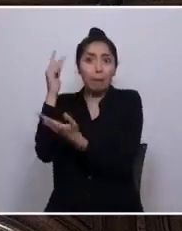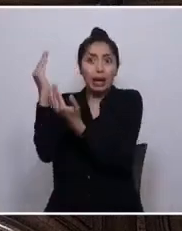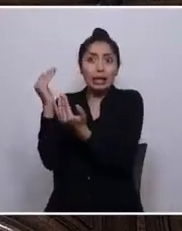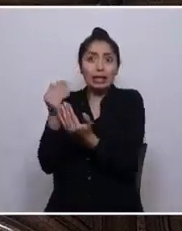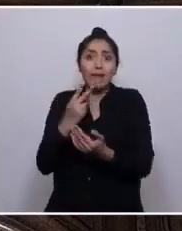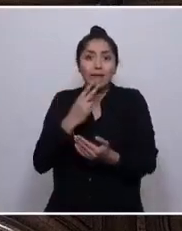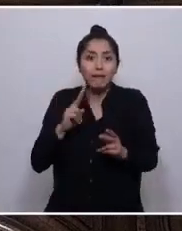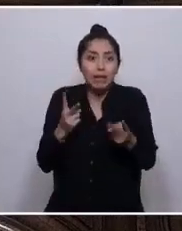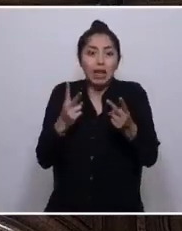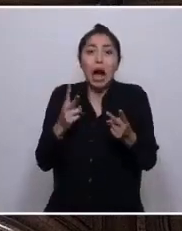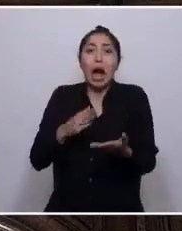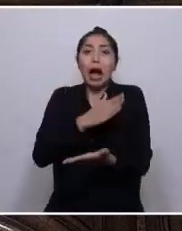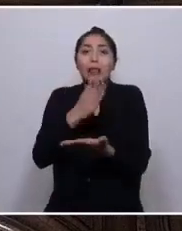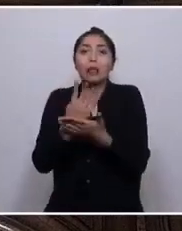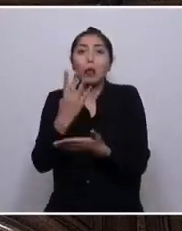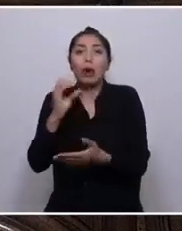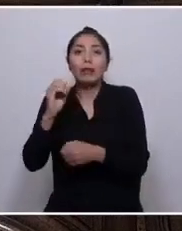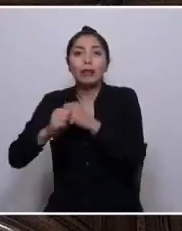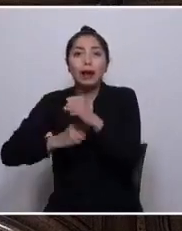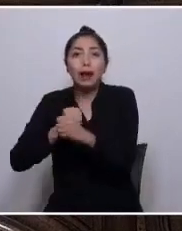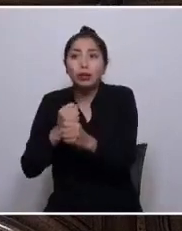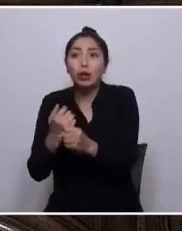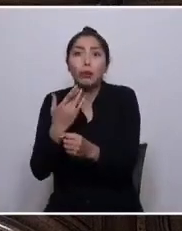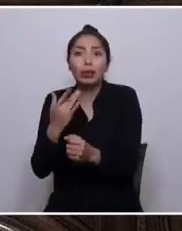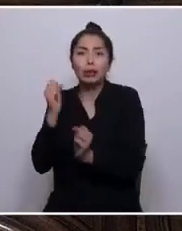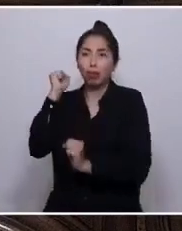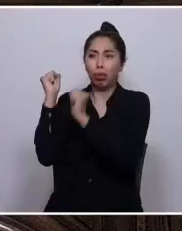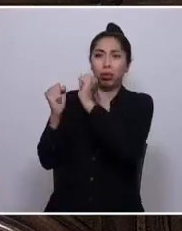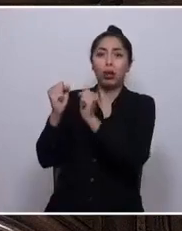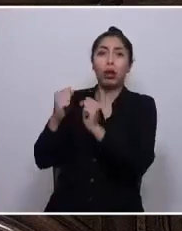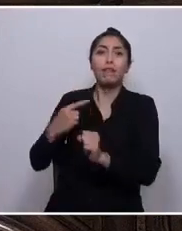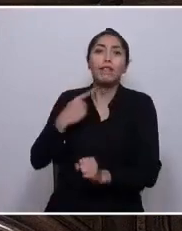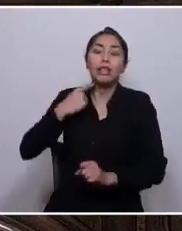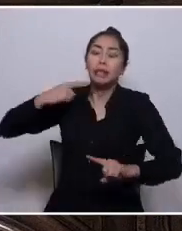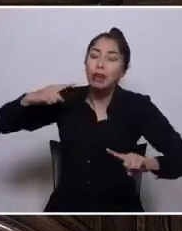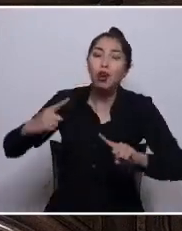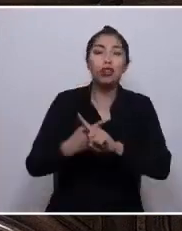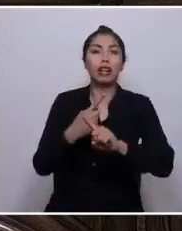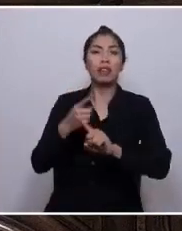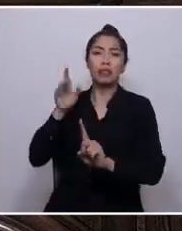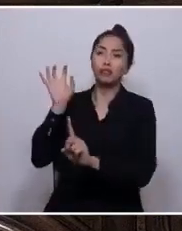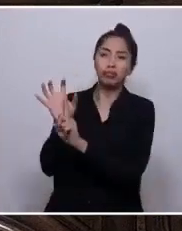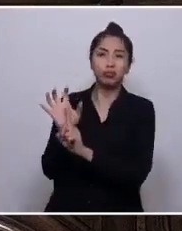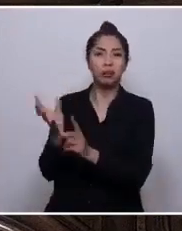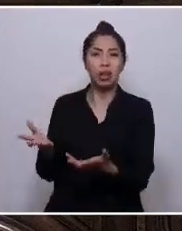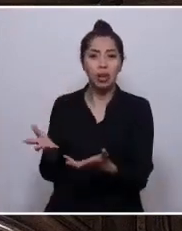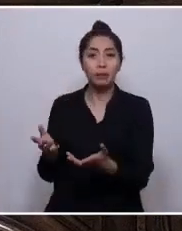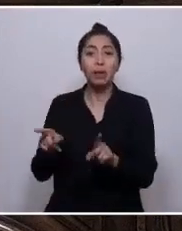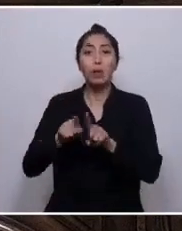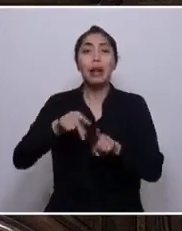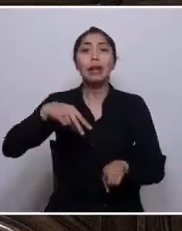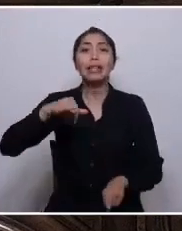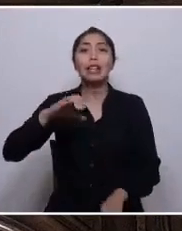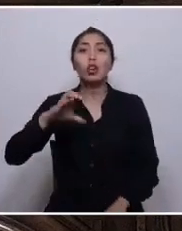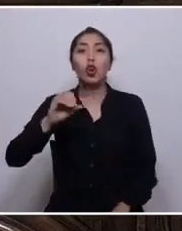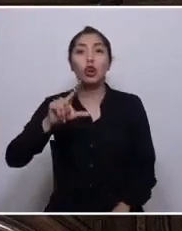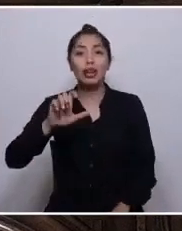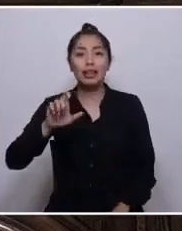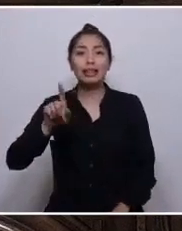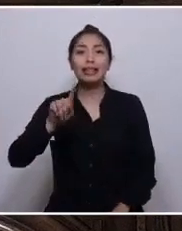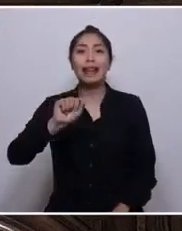años, fue víctima de un nuevo y brutal ataque. O como Nicole Saavedra, lesbiana,